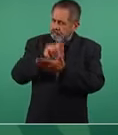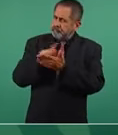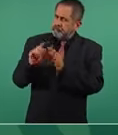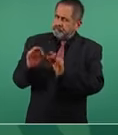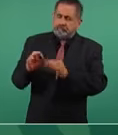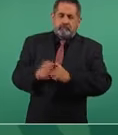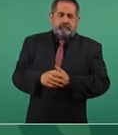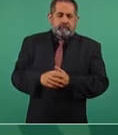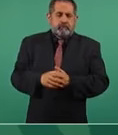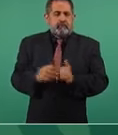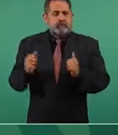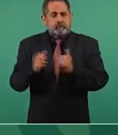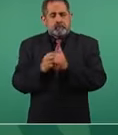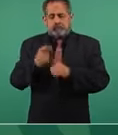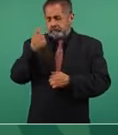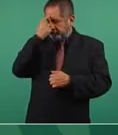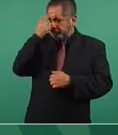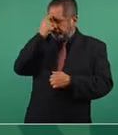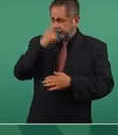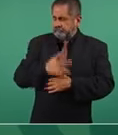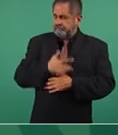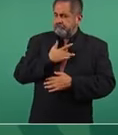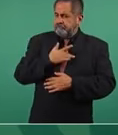con la doctrina del humanismo.